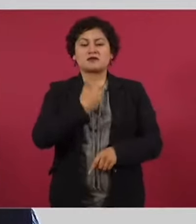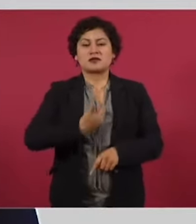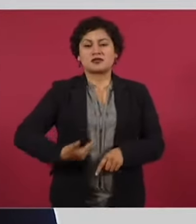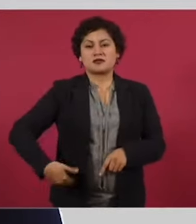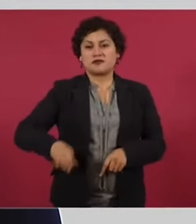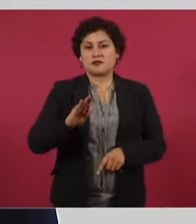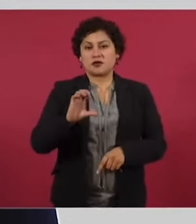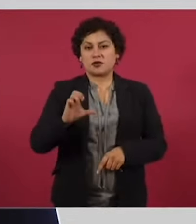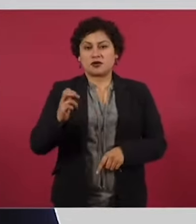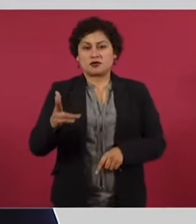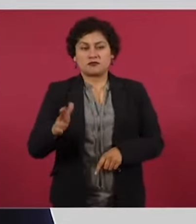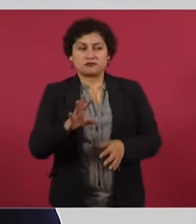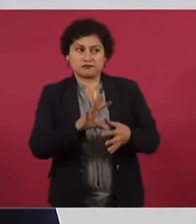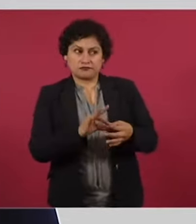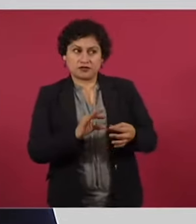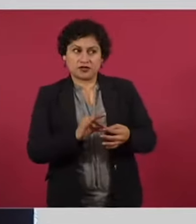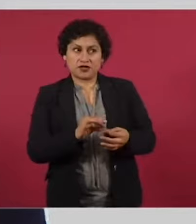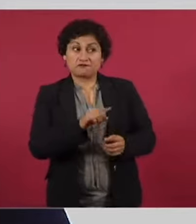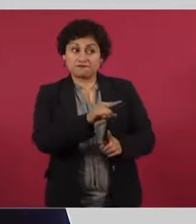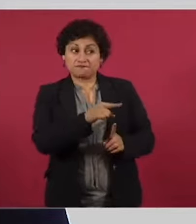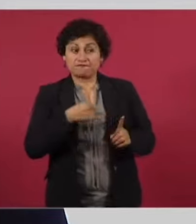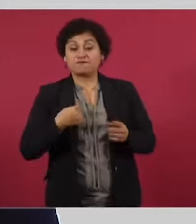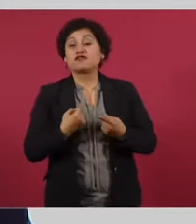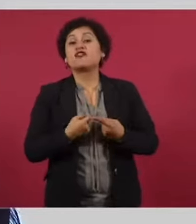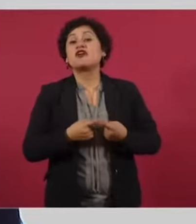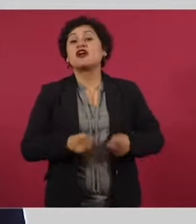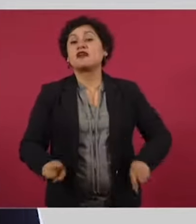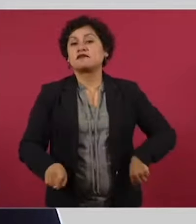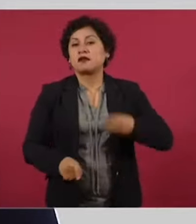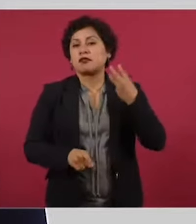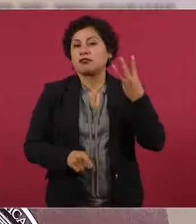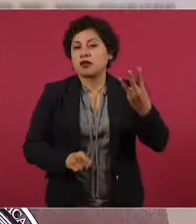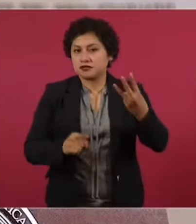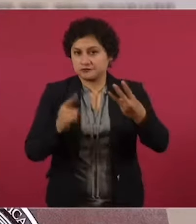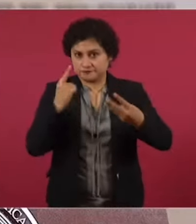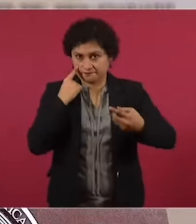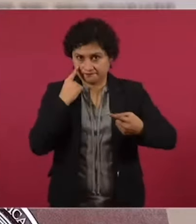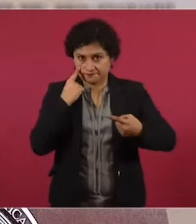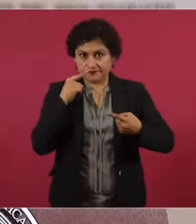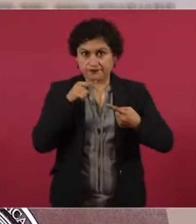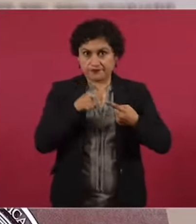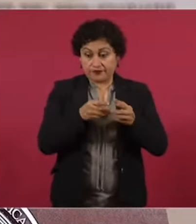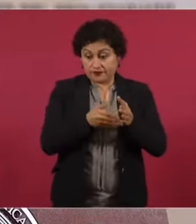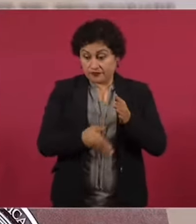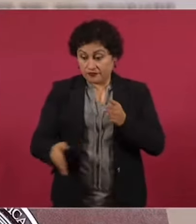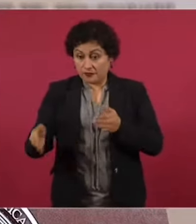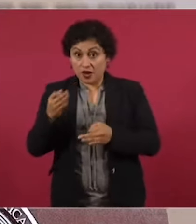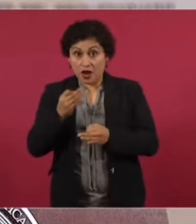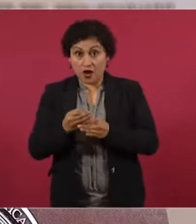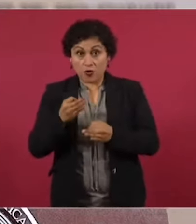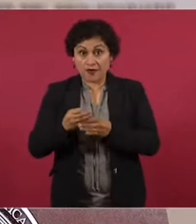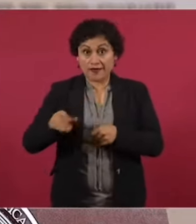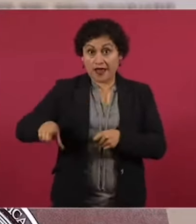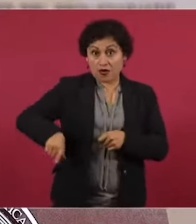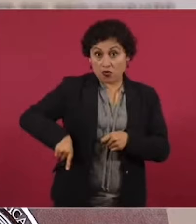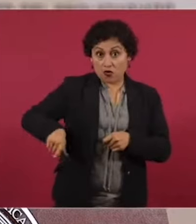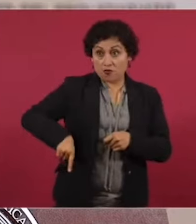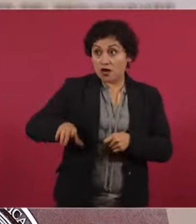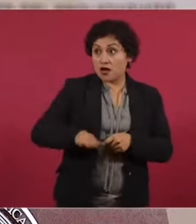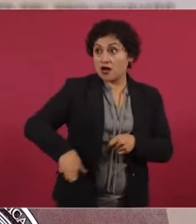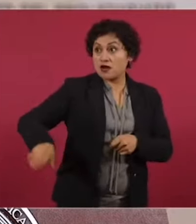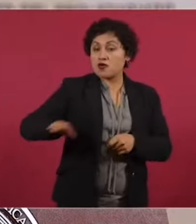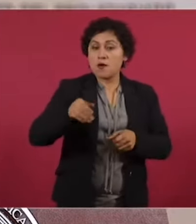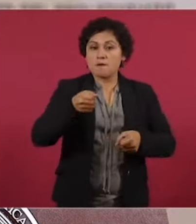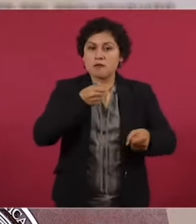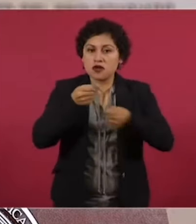de cómo no somos iguales. En este sexenio ningún periodista, director o dueño de ningún medio de